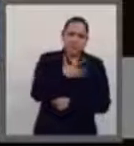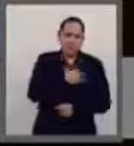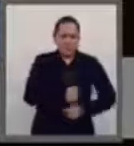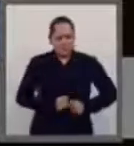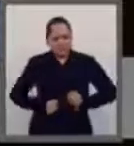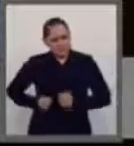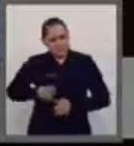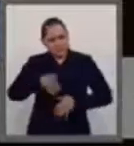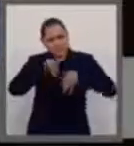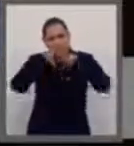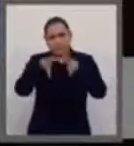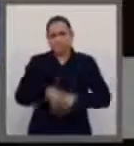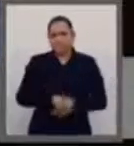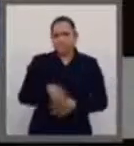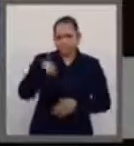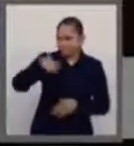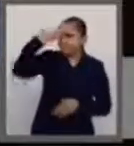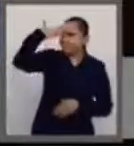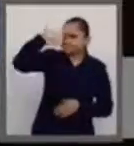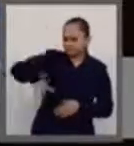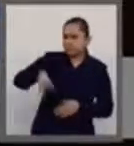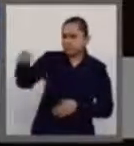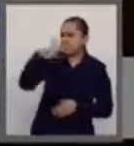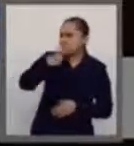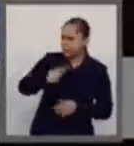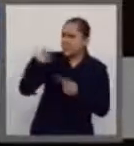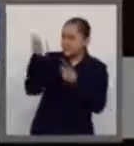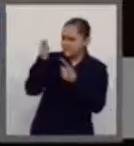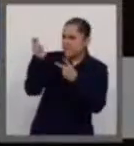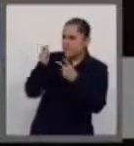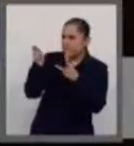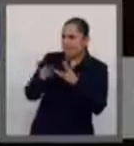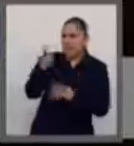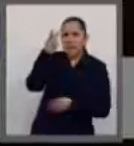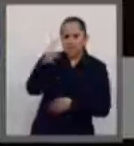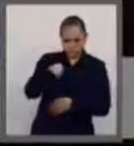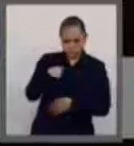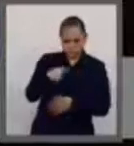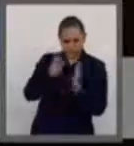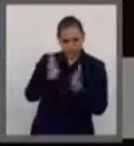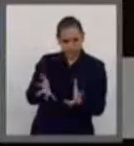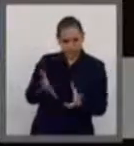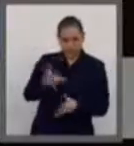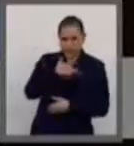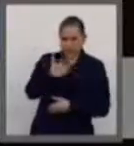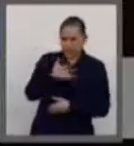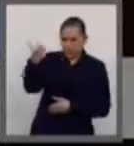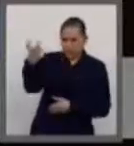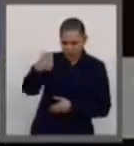sabía que todo eso iba a pasar, pero no podía asimilar que me iba a pasar a mí,